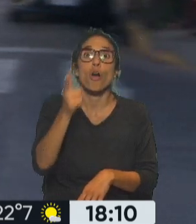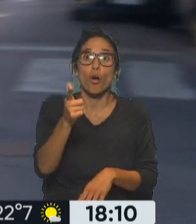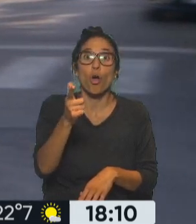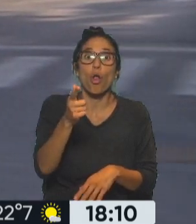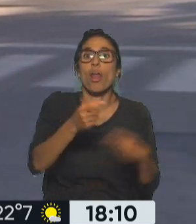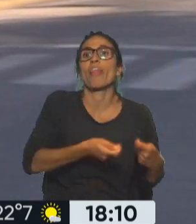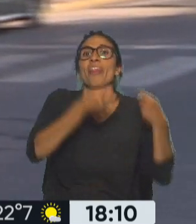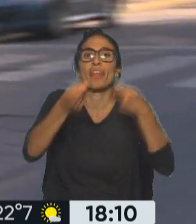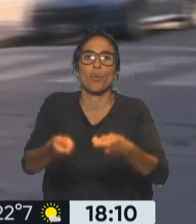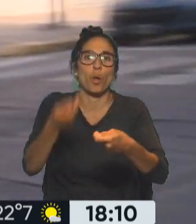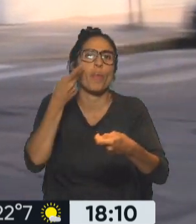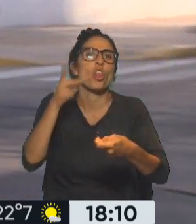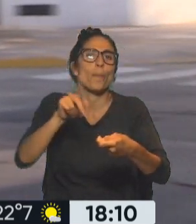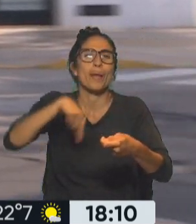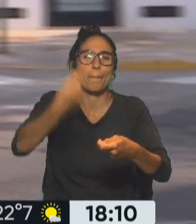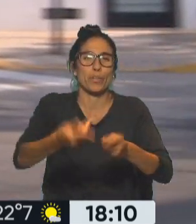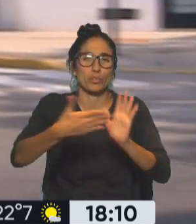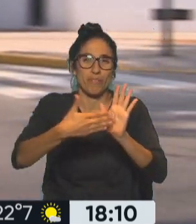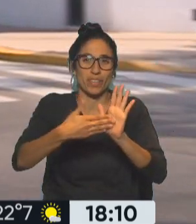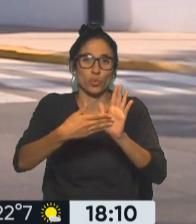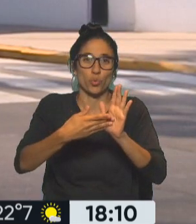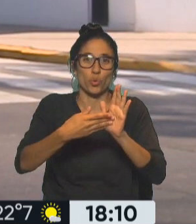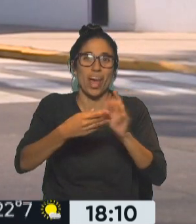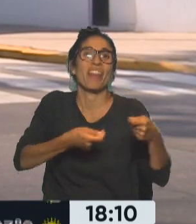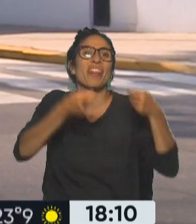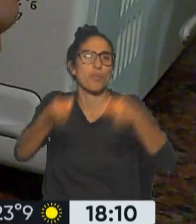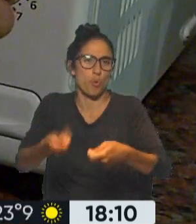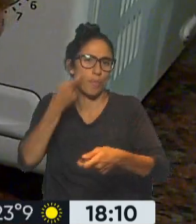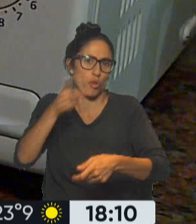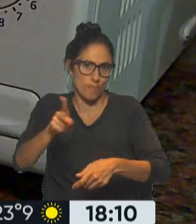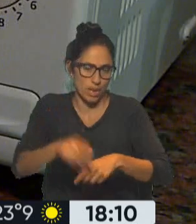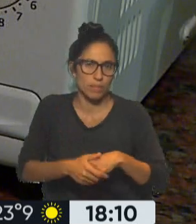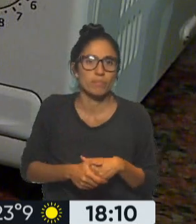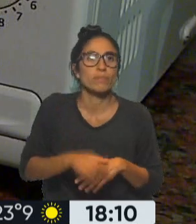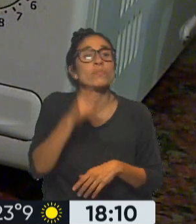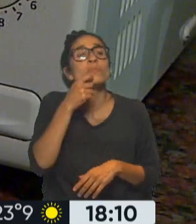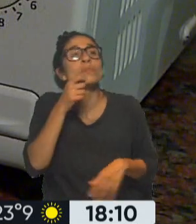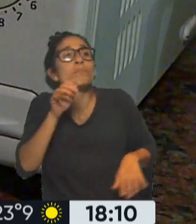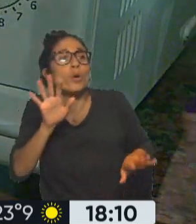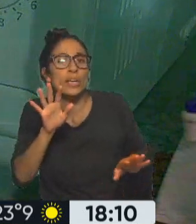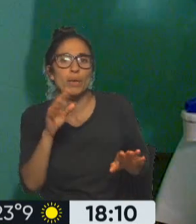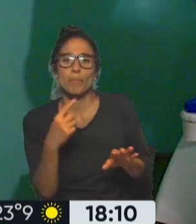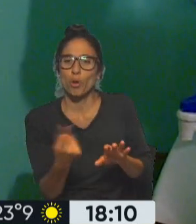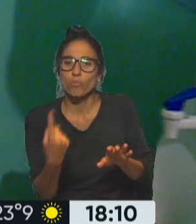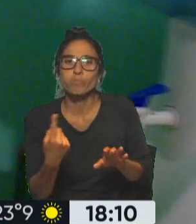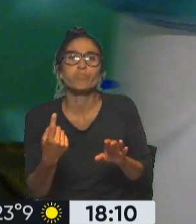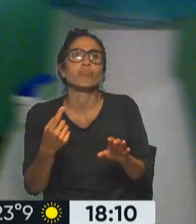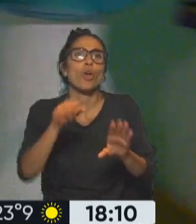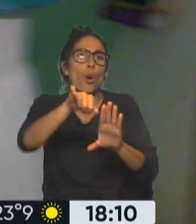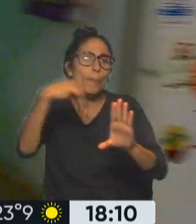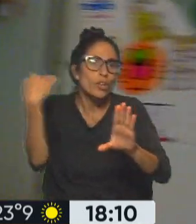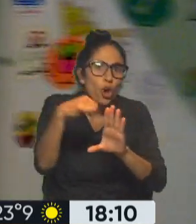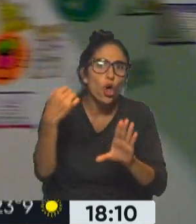factura que viene. En el caso de que se haya afectado algún electrodoméstico, ¿cómo sería aquí el reclamo? Allá eso es más complicado, más